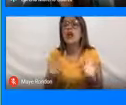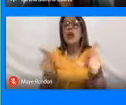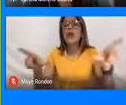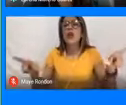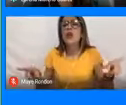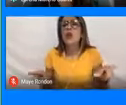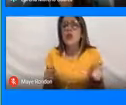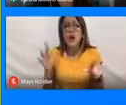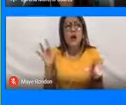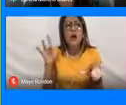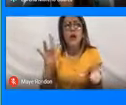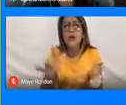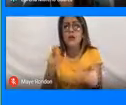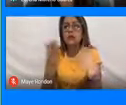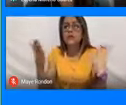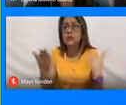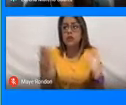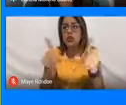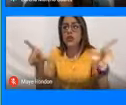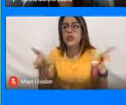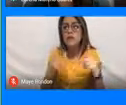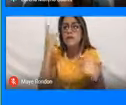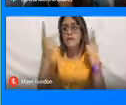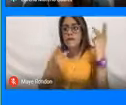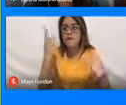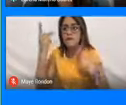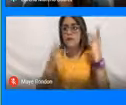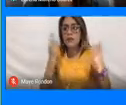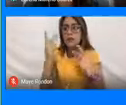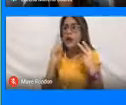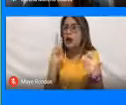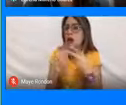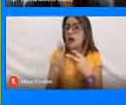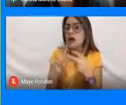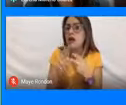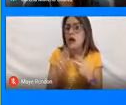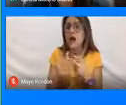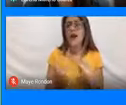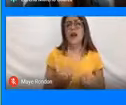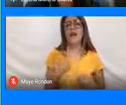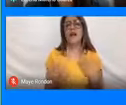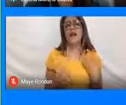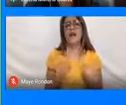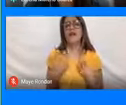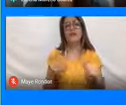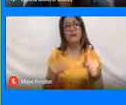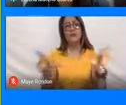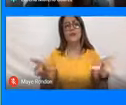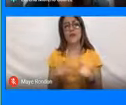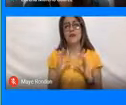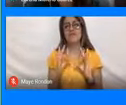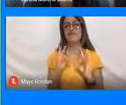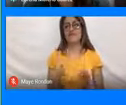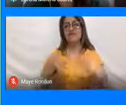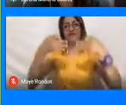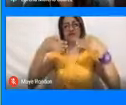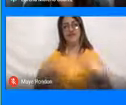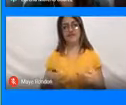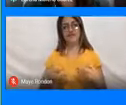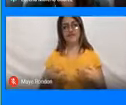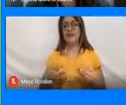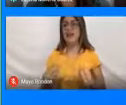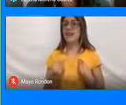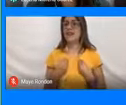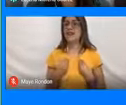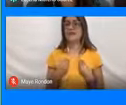al que vamos a viajar, al que vamos a visitar, al que vamos a conocer y a disfrutar, es un sitio seguro que nos da